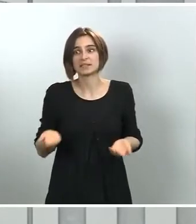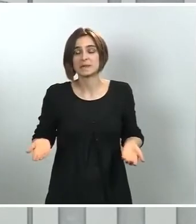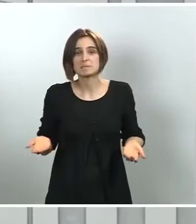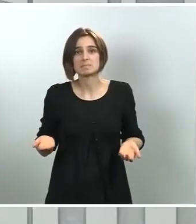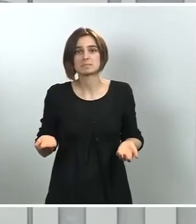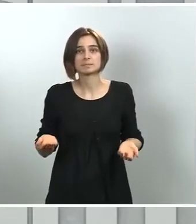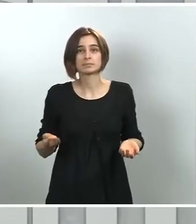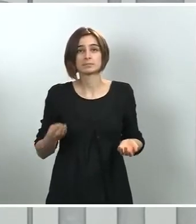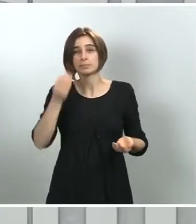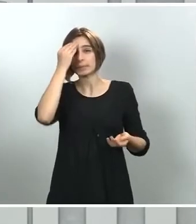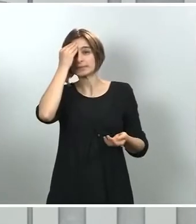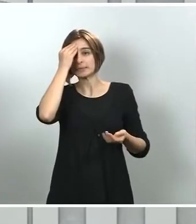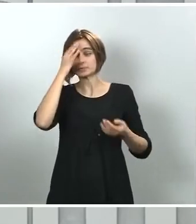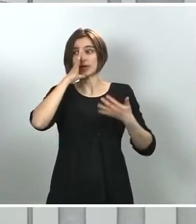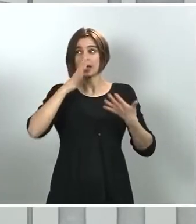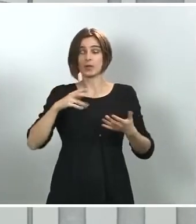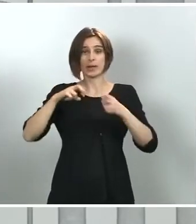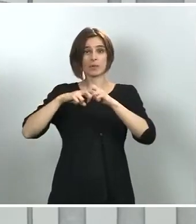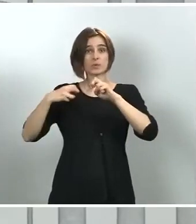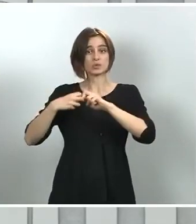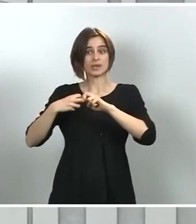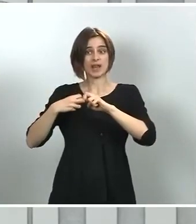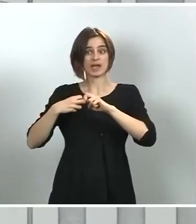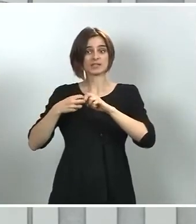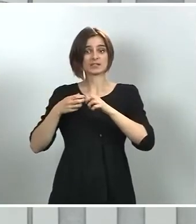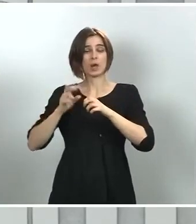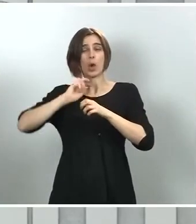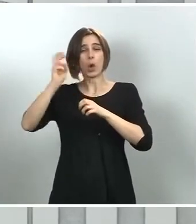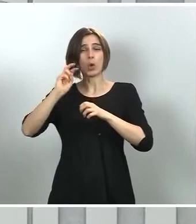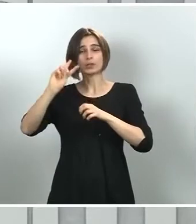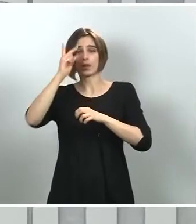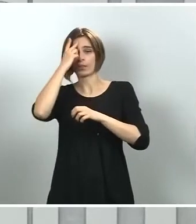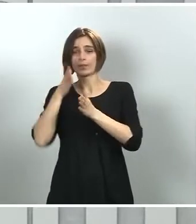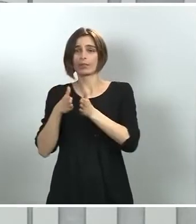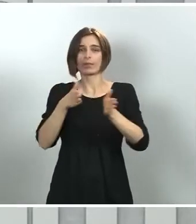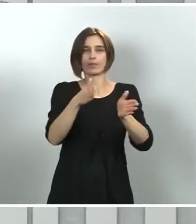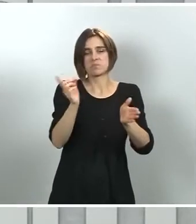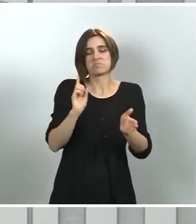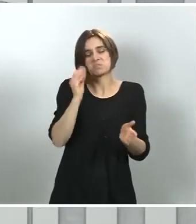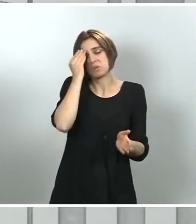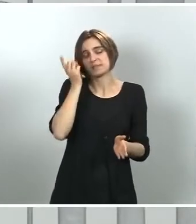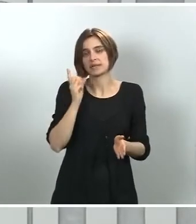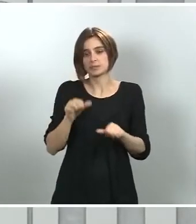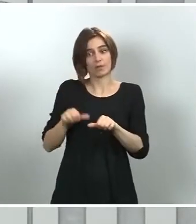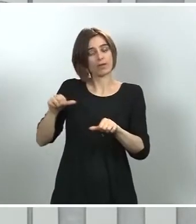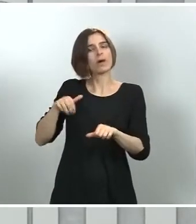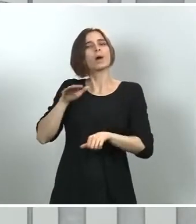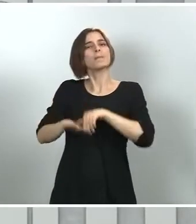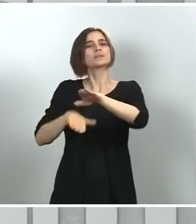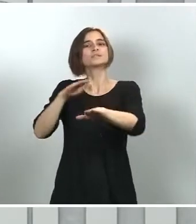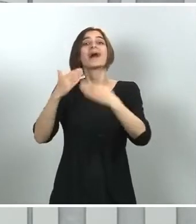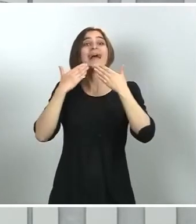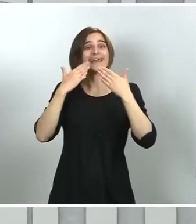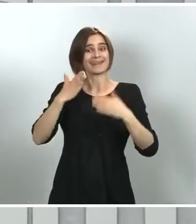momento Bruselas no avance en la dirección correcta. Los pasos que se han dado, muchos de ellos impulsados por la propia iniciativa del